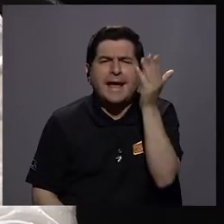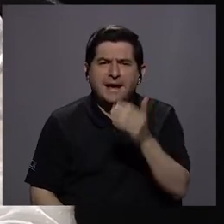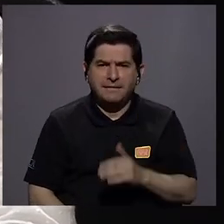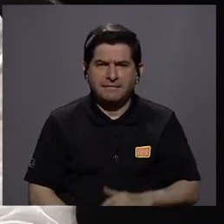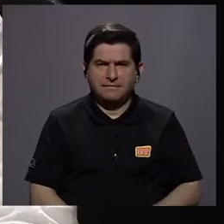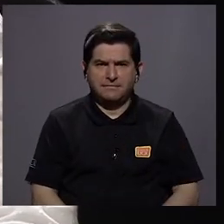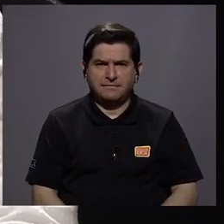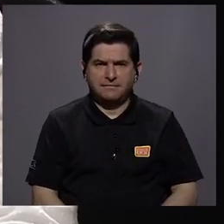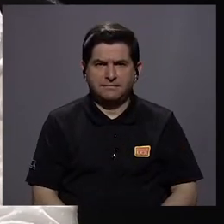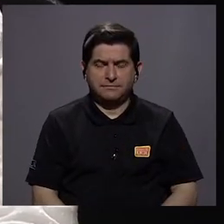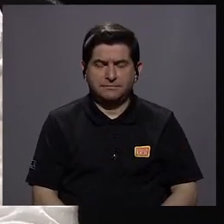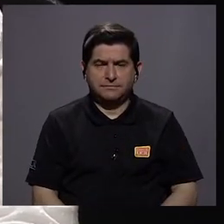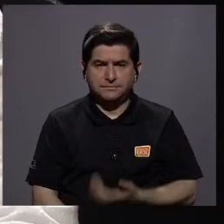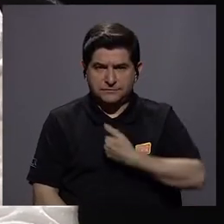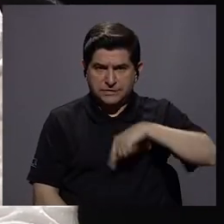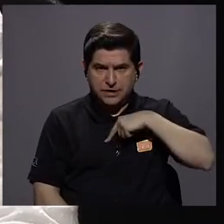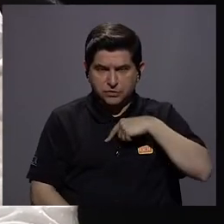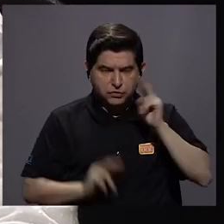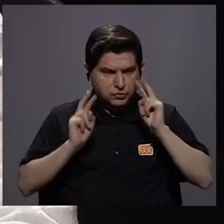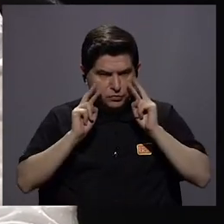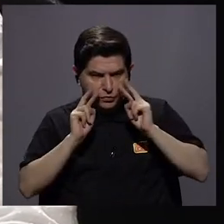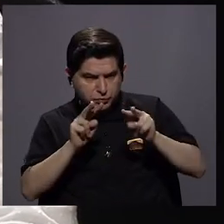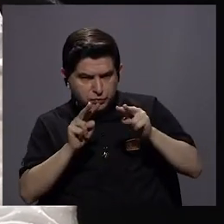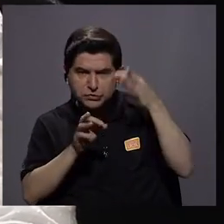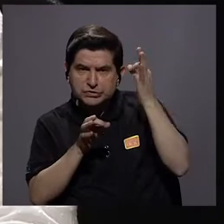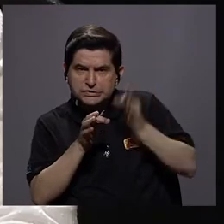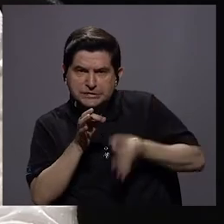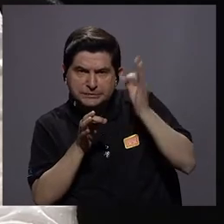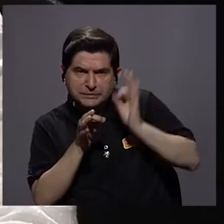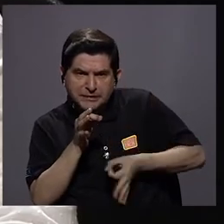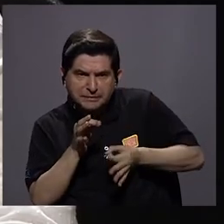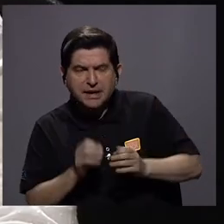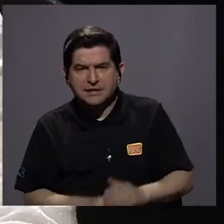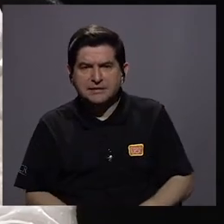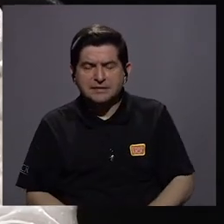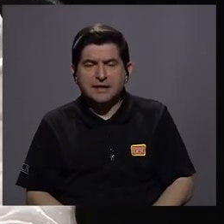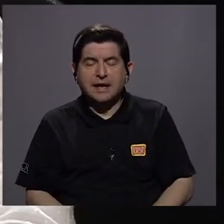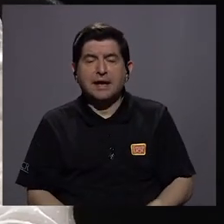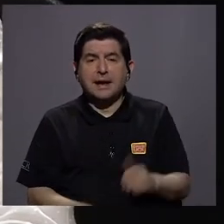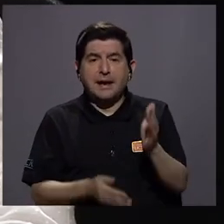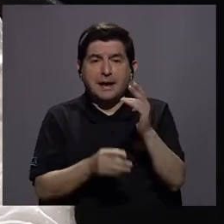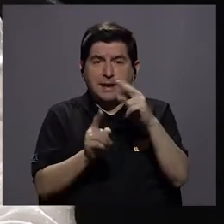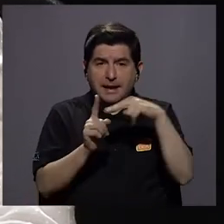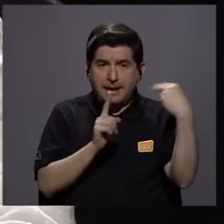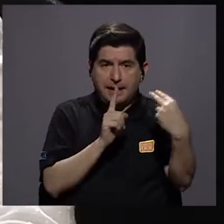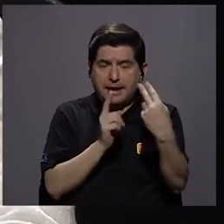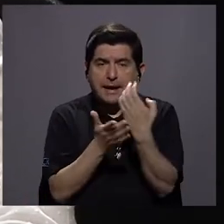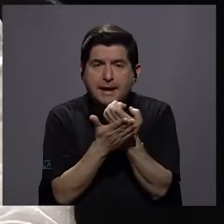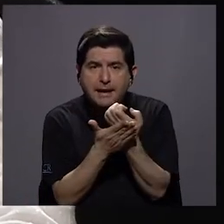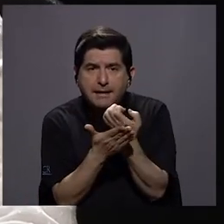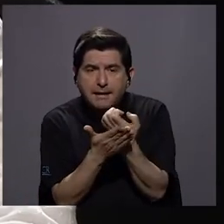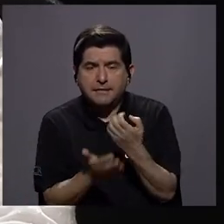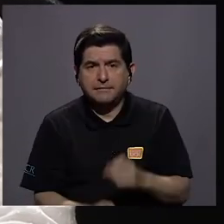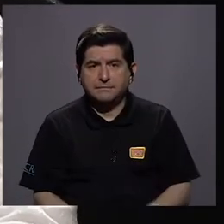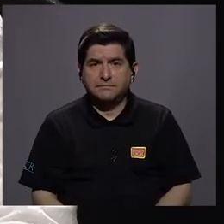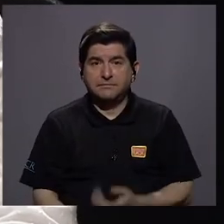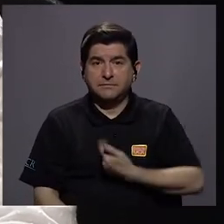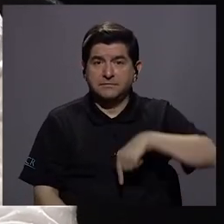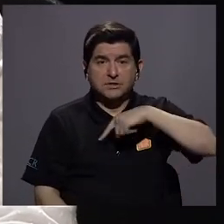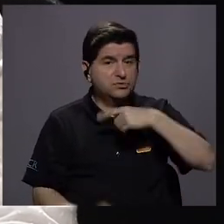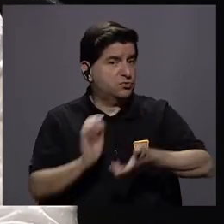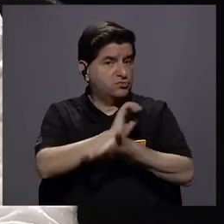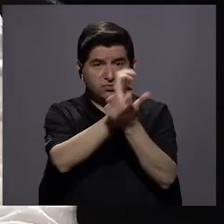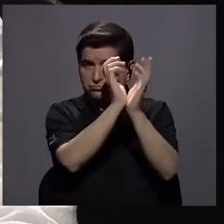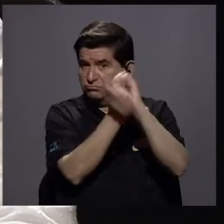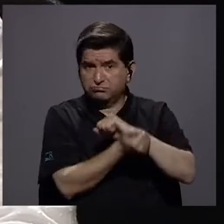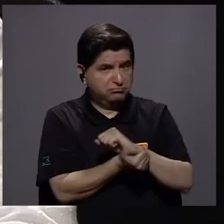Si lo vemos sencillamente desde el punto de vista económico, si no hacemos un cambio